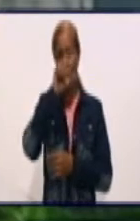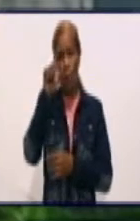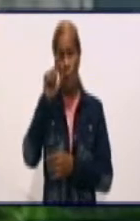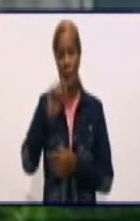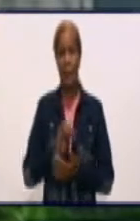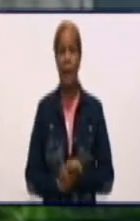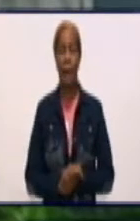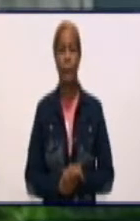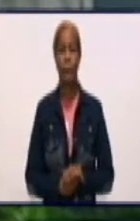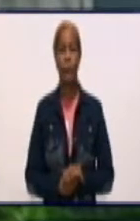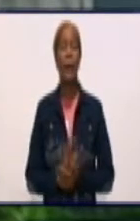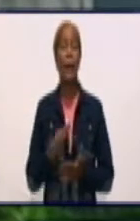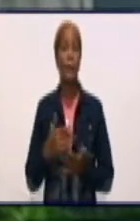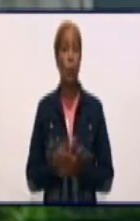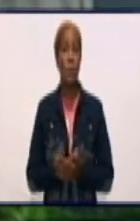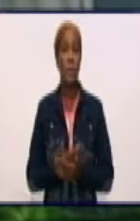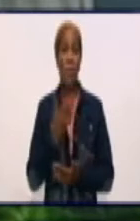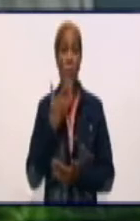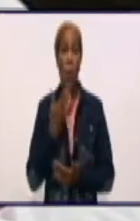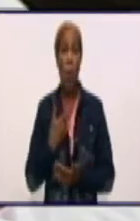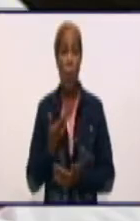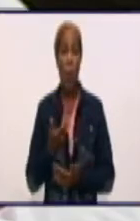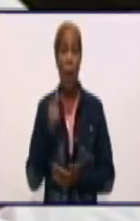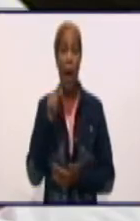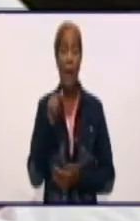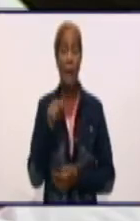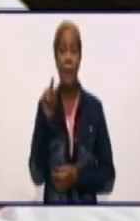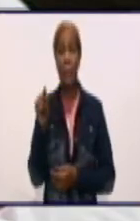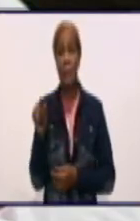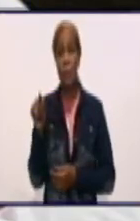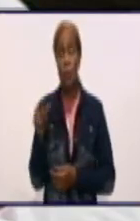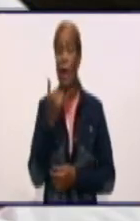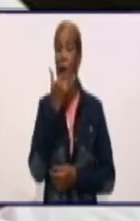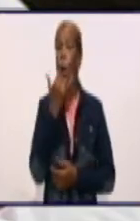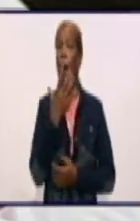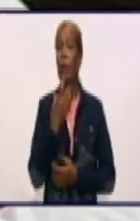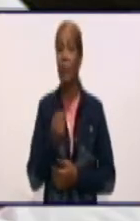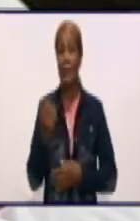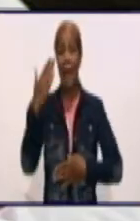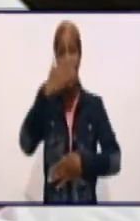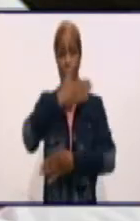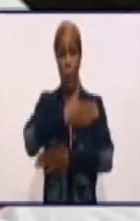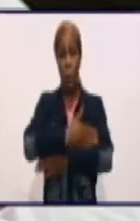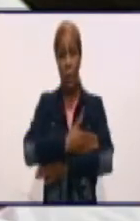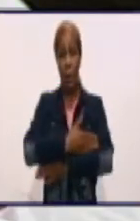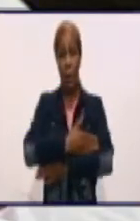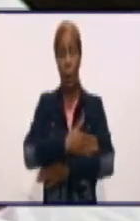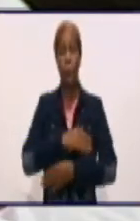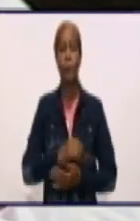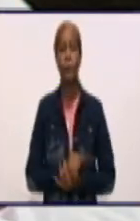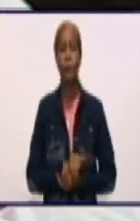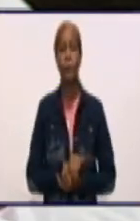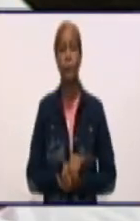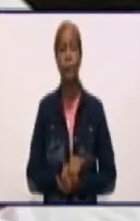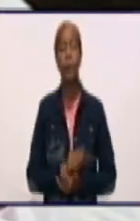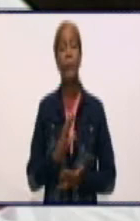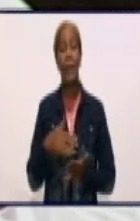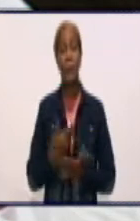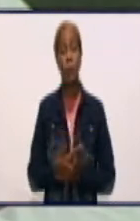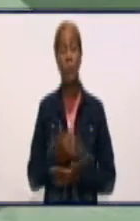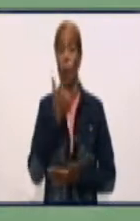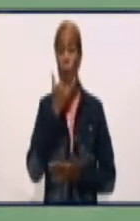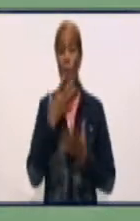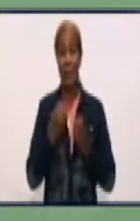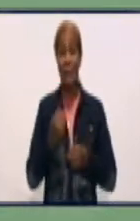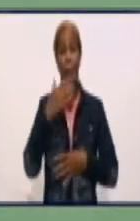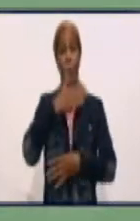pacientes los afecta el bloqueo? Bueno, a estos pacientes los afecta el bloqueo teniendo en cuenta que hay patologías y diferentes enfermedades que